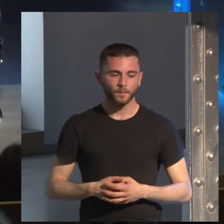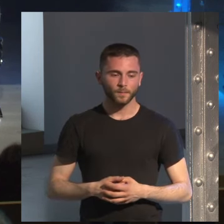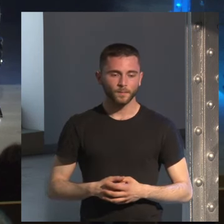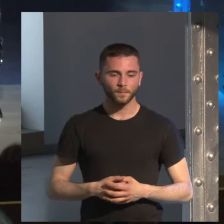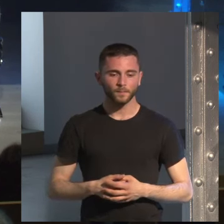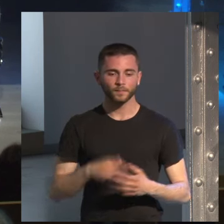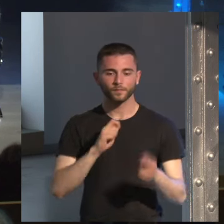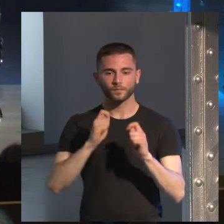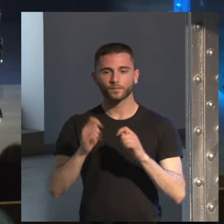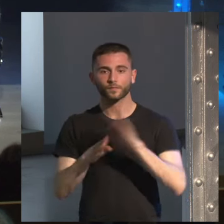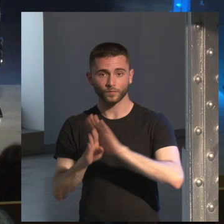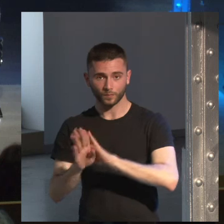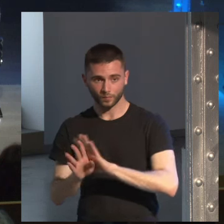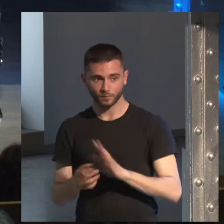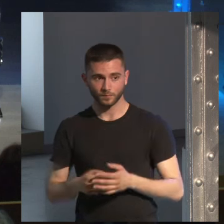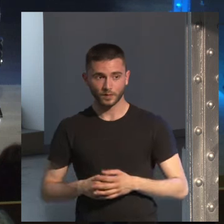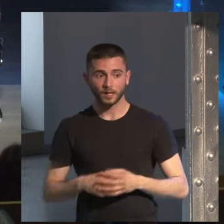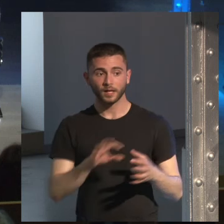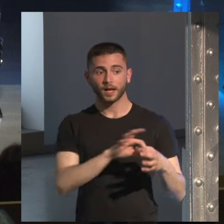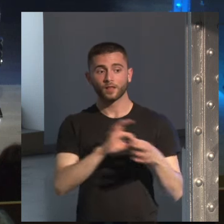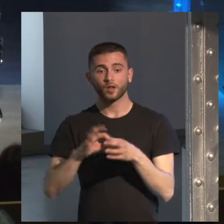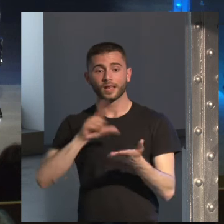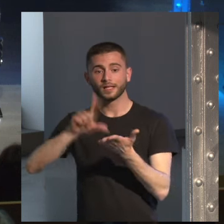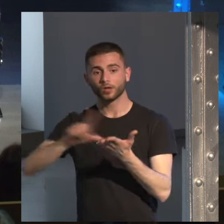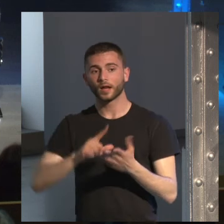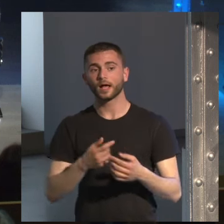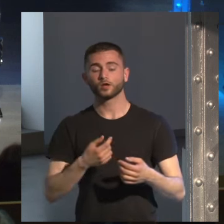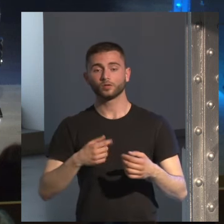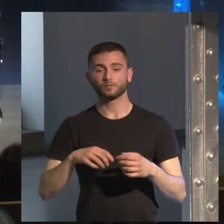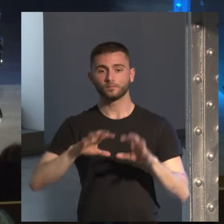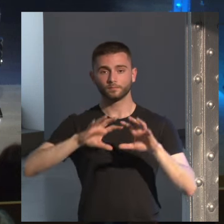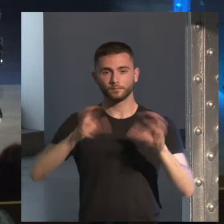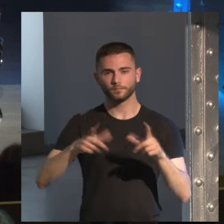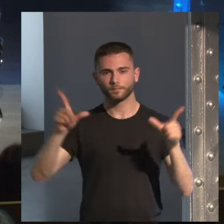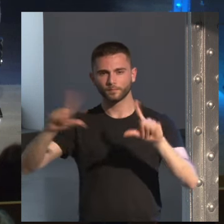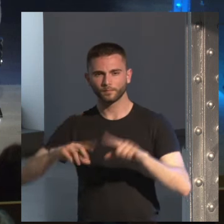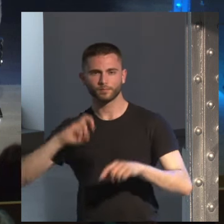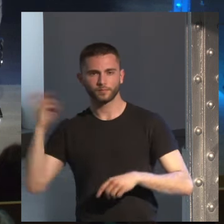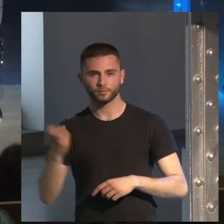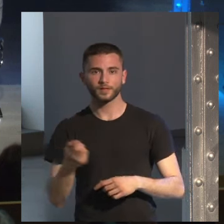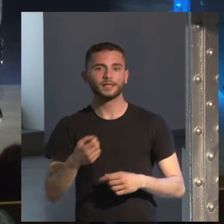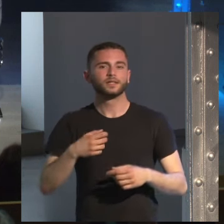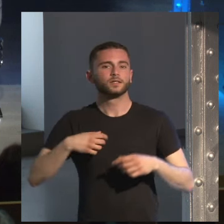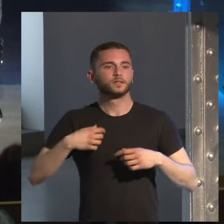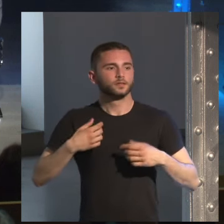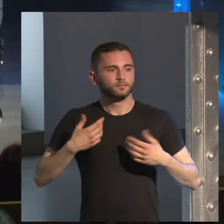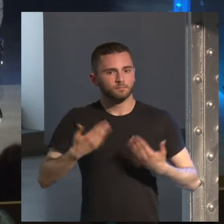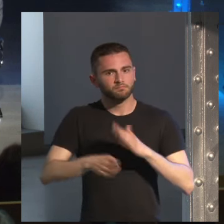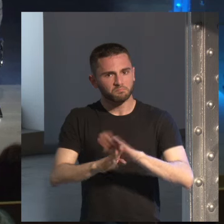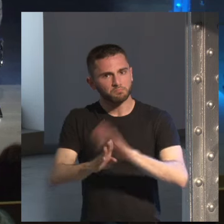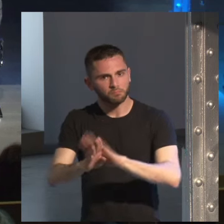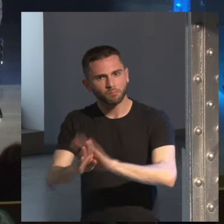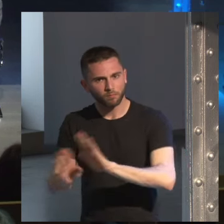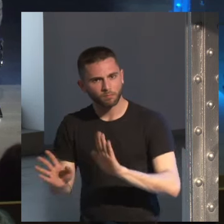de la literatura de los escritores con los medios de comunicación es muy intensa yo no sé si a te interesa especialmente o no te interesa mucho el hecho de poder